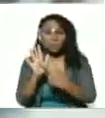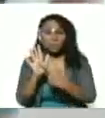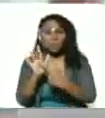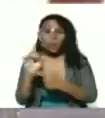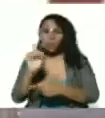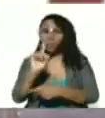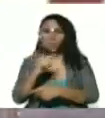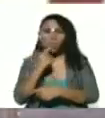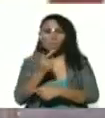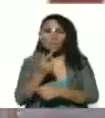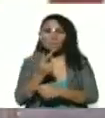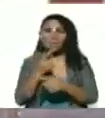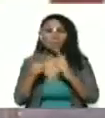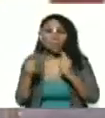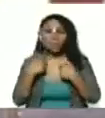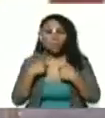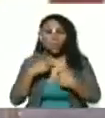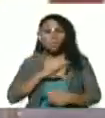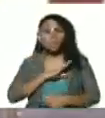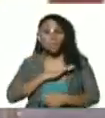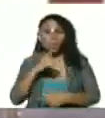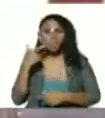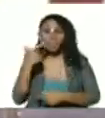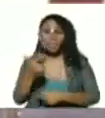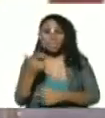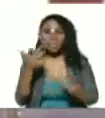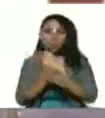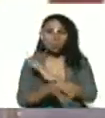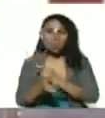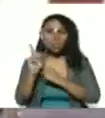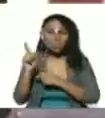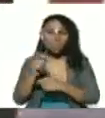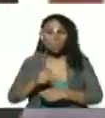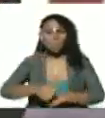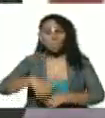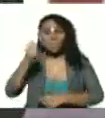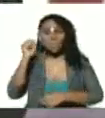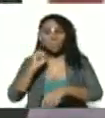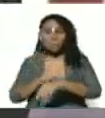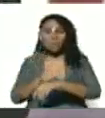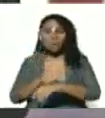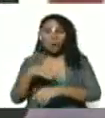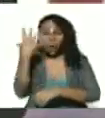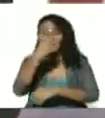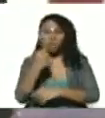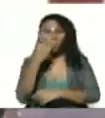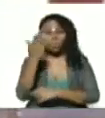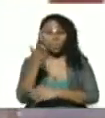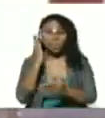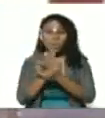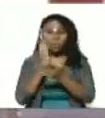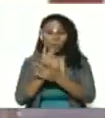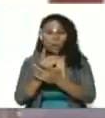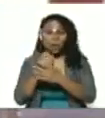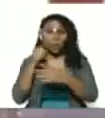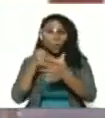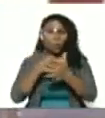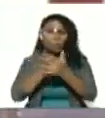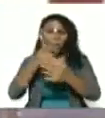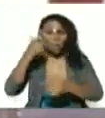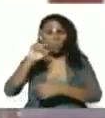dice pero yo lo tengo que decir desde su más temprana juventud usted siempre estuvo en las luchas del pueblo de Venezuela